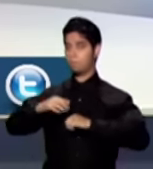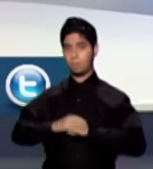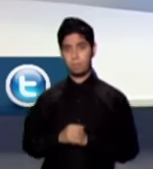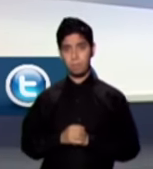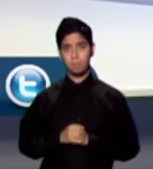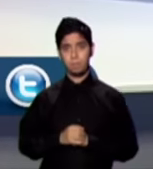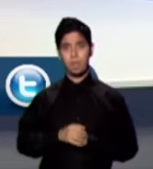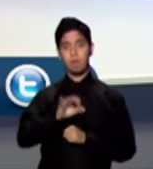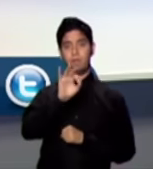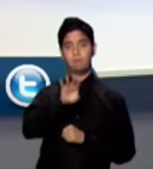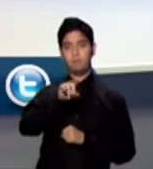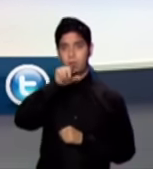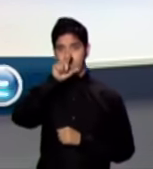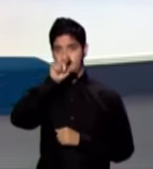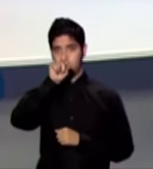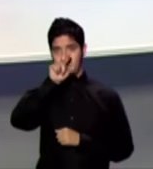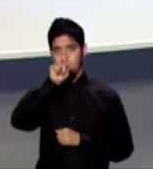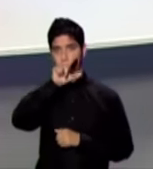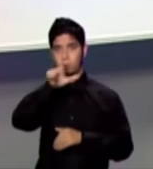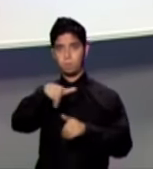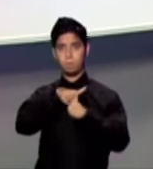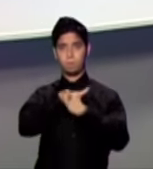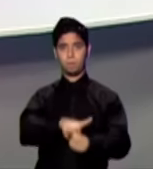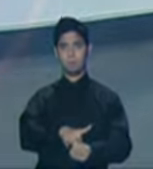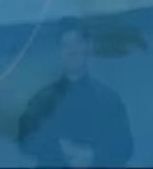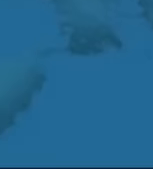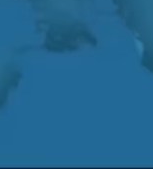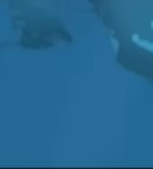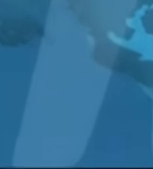.PR y síganos en nuestras redes redes en Facebook y Twitter.